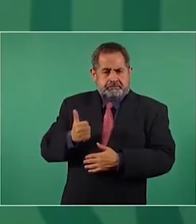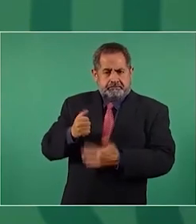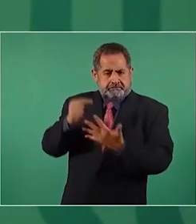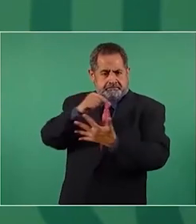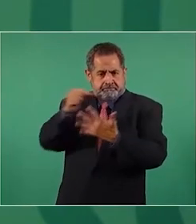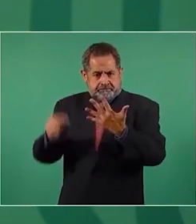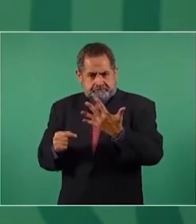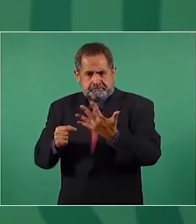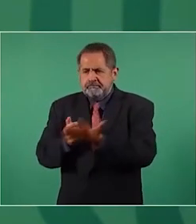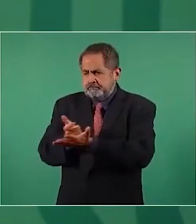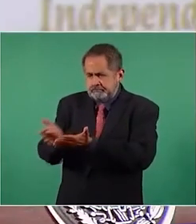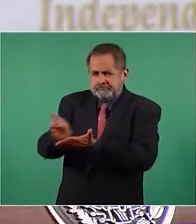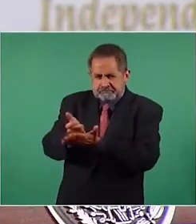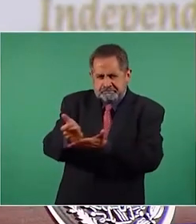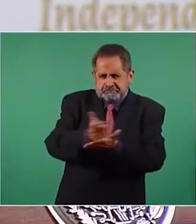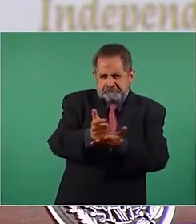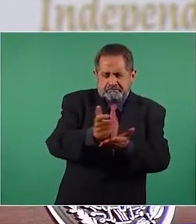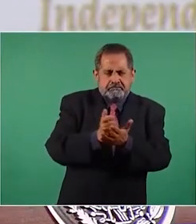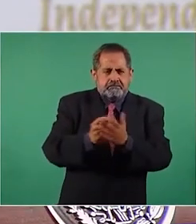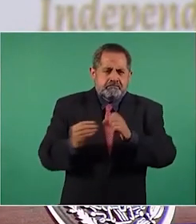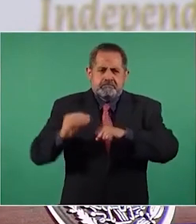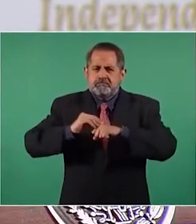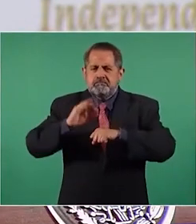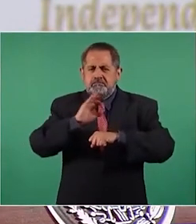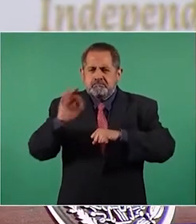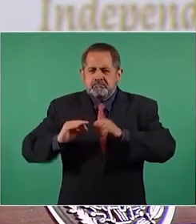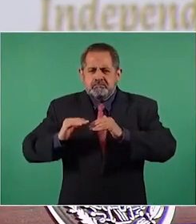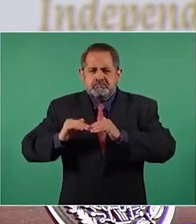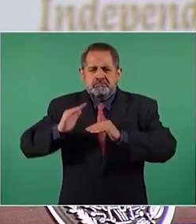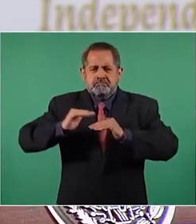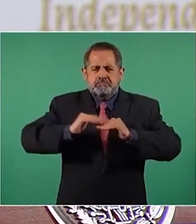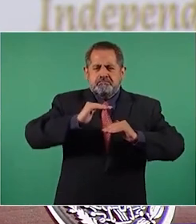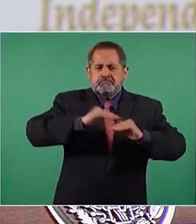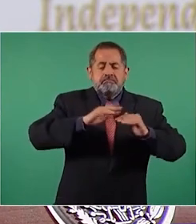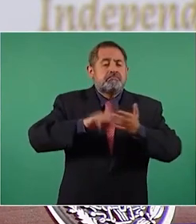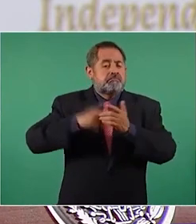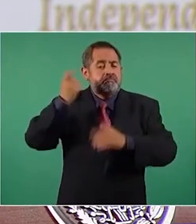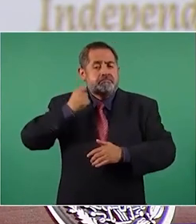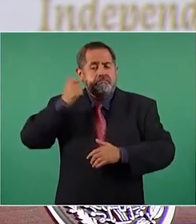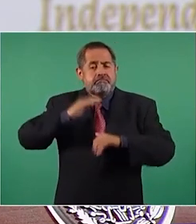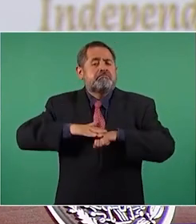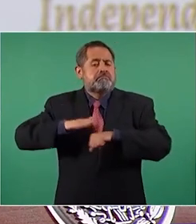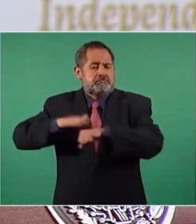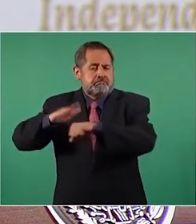Considerando los aumentos a las pensiones,